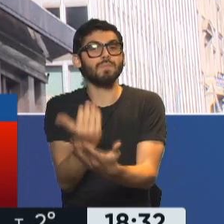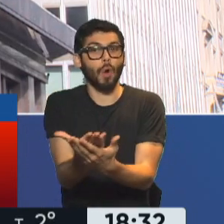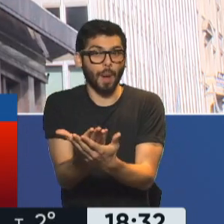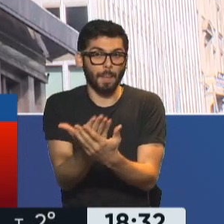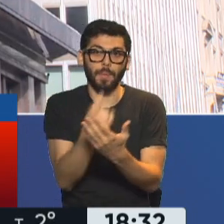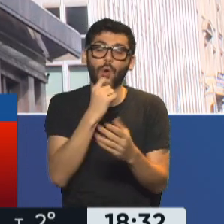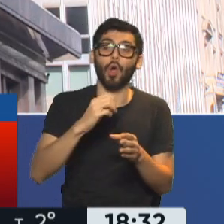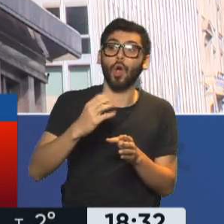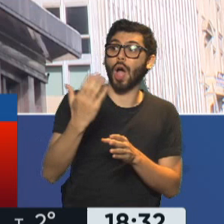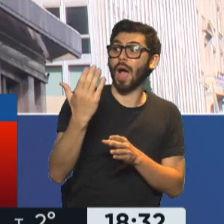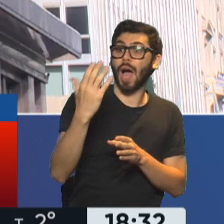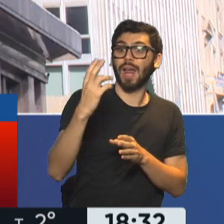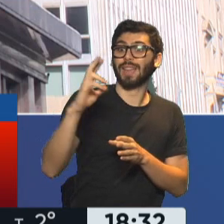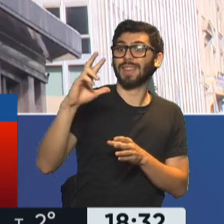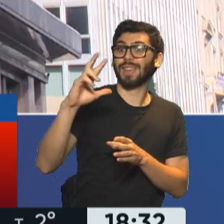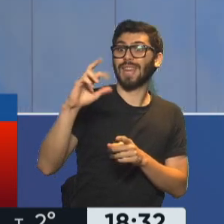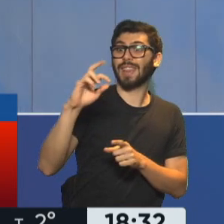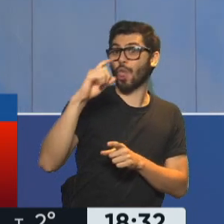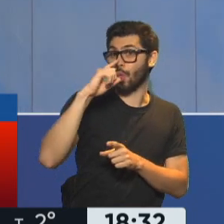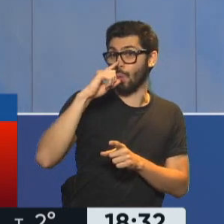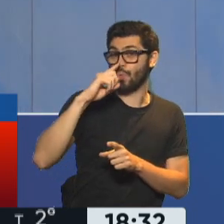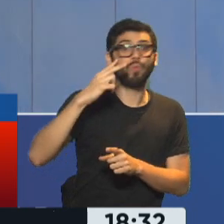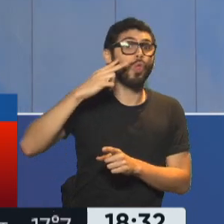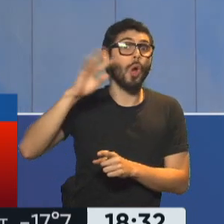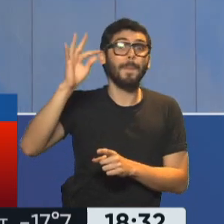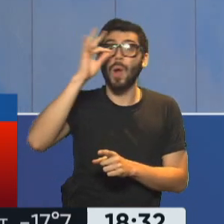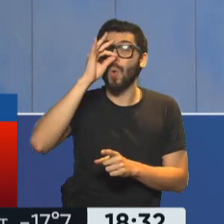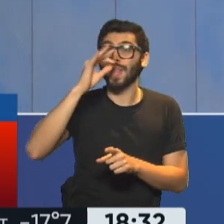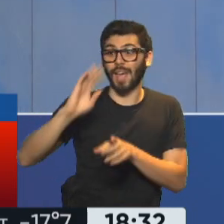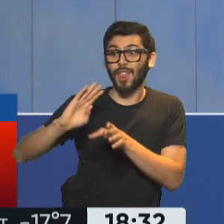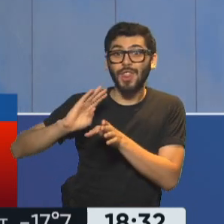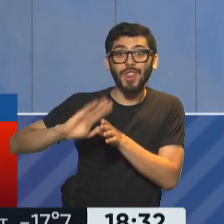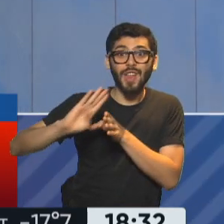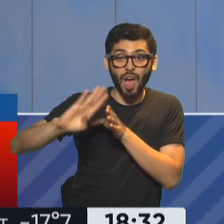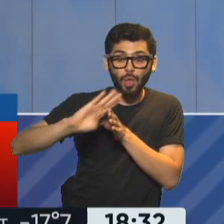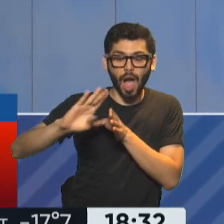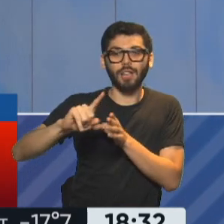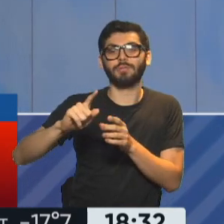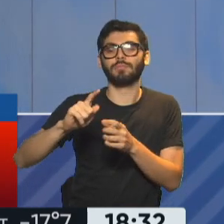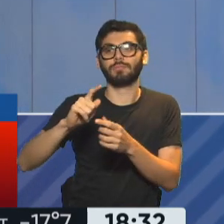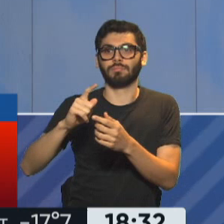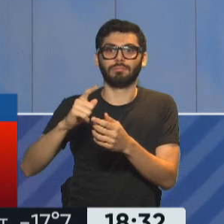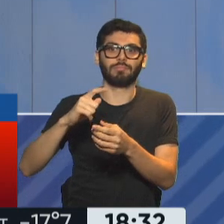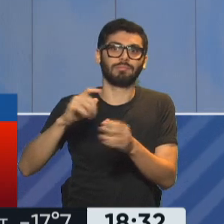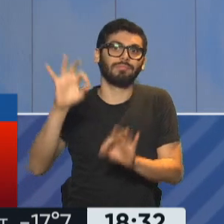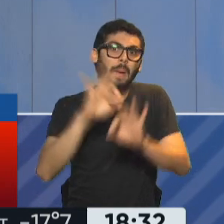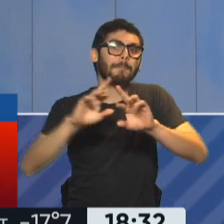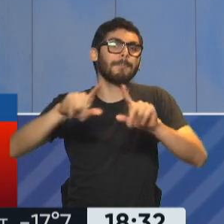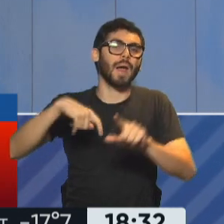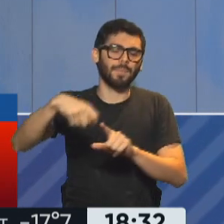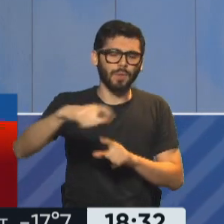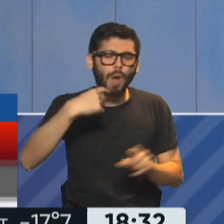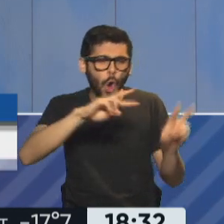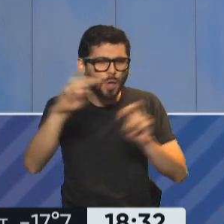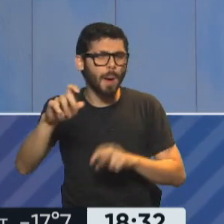hasta el 30 de junio 2020. Importantísimo, Nasa. Vamos a pasar al otro tema, vamos a hablar de los jubilados y del